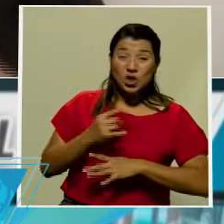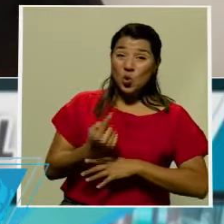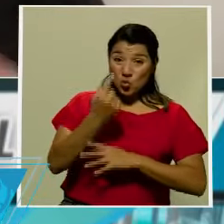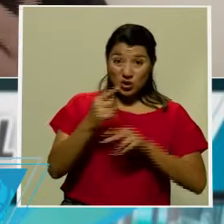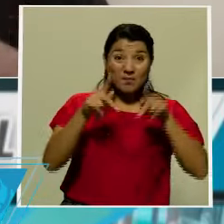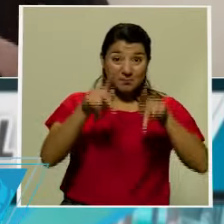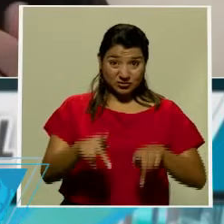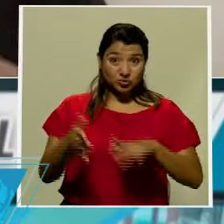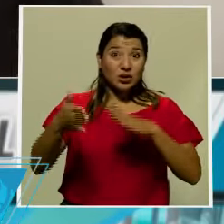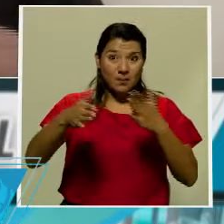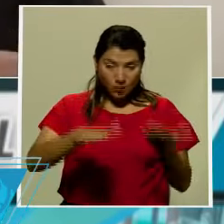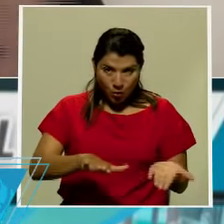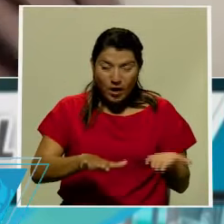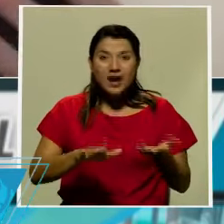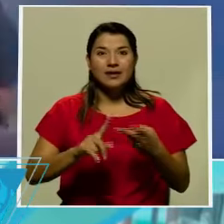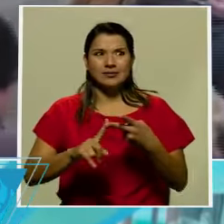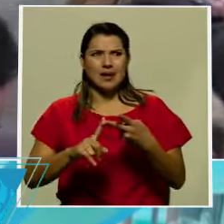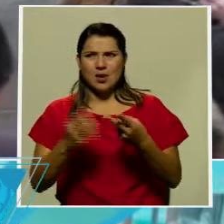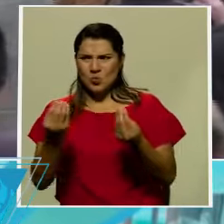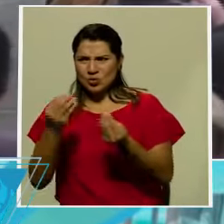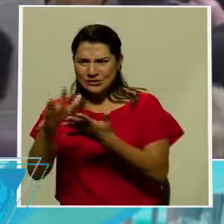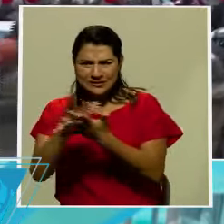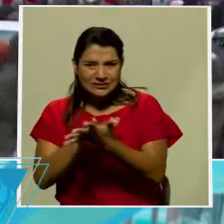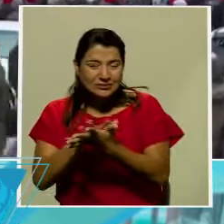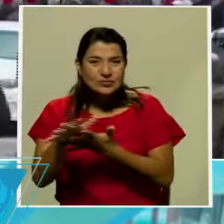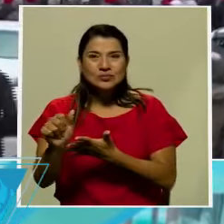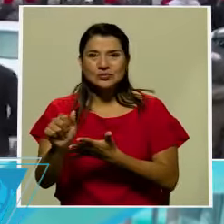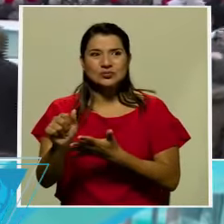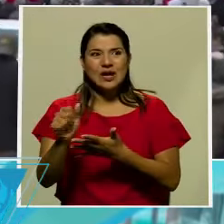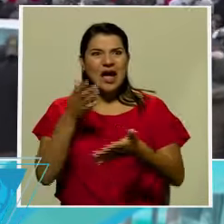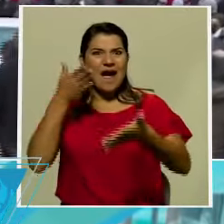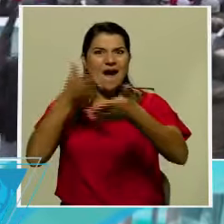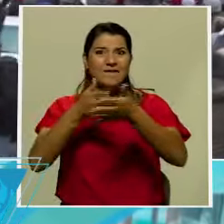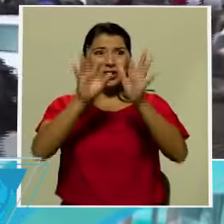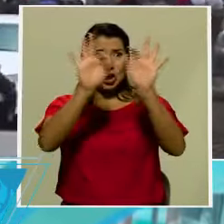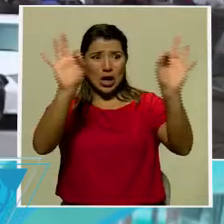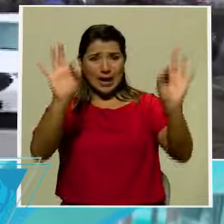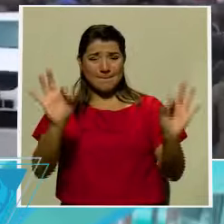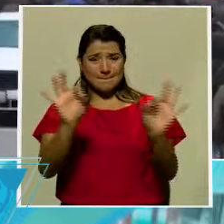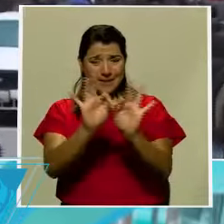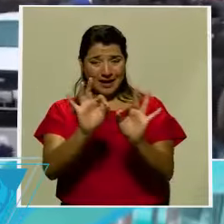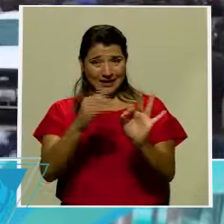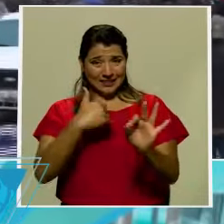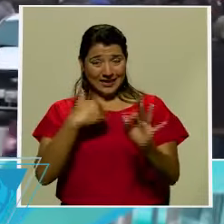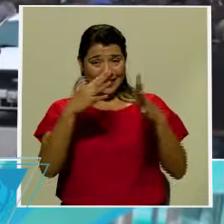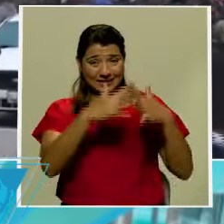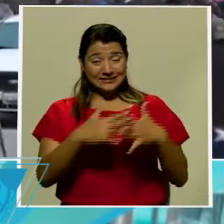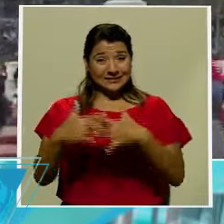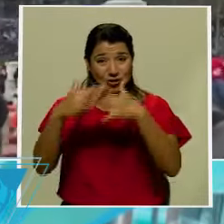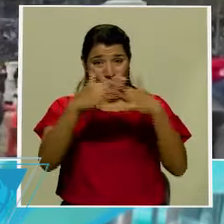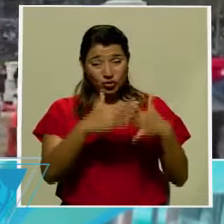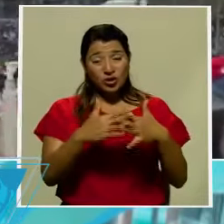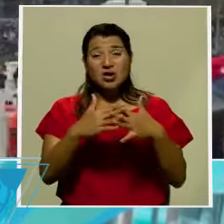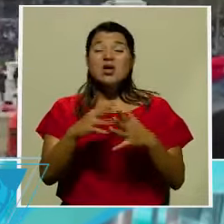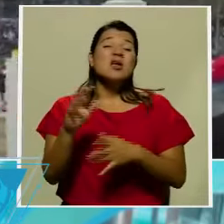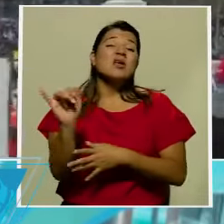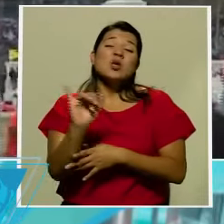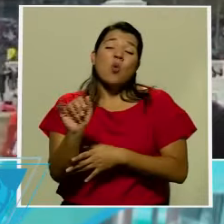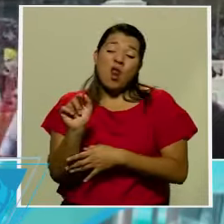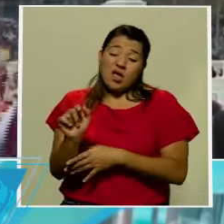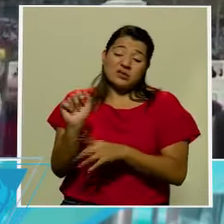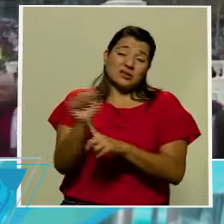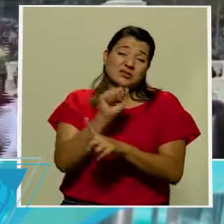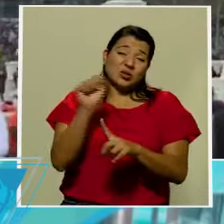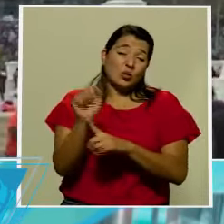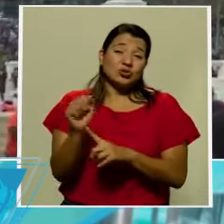fallecida, hay heridas y un daño irremediable a la reputación internacional de Estados Unidos, funcionalmente no tiene ningún efecto